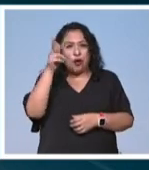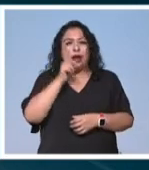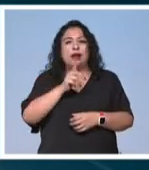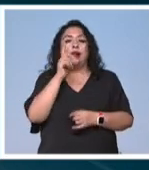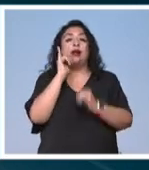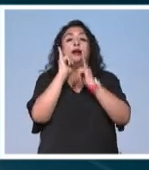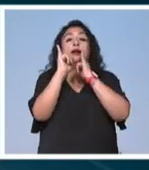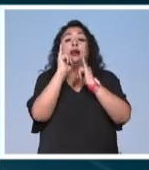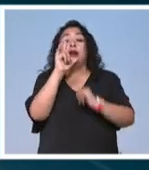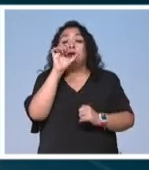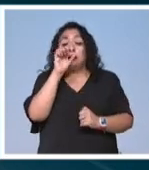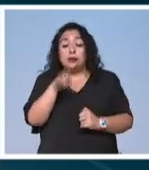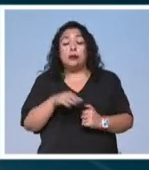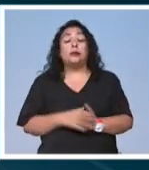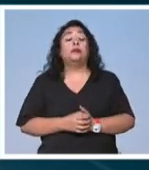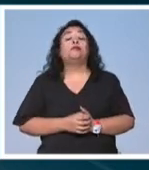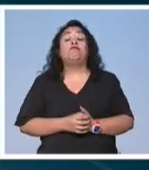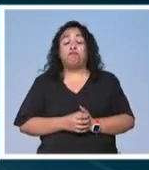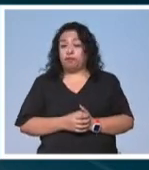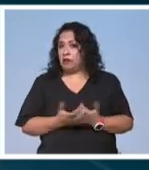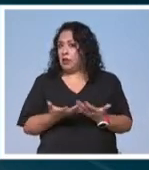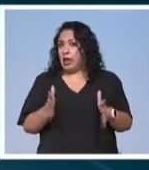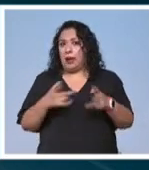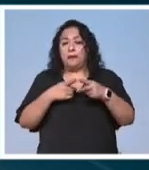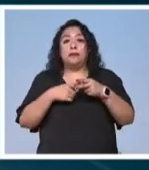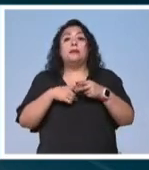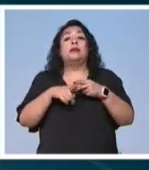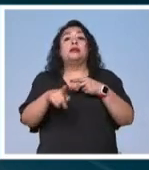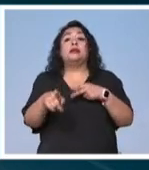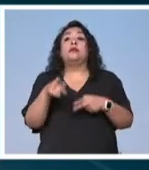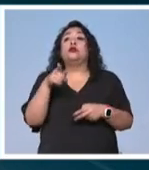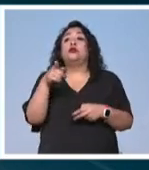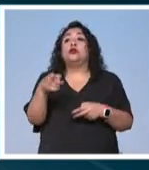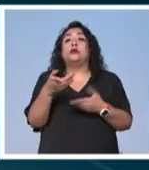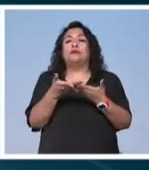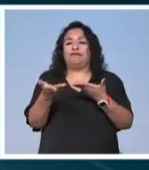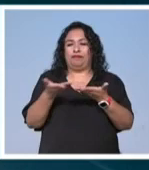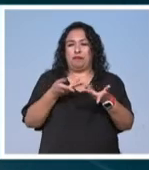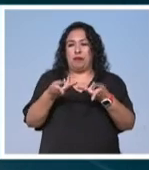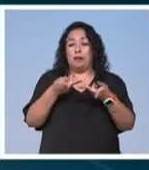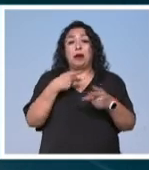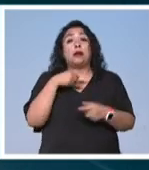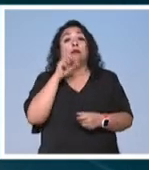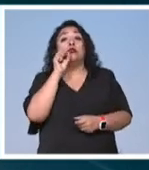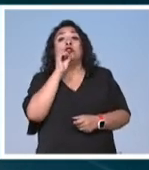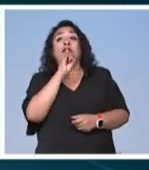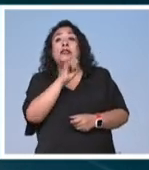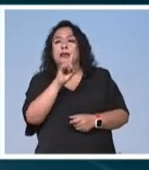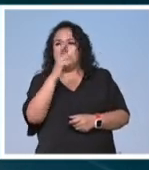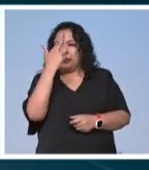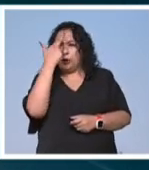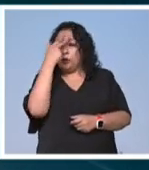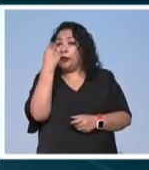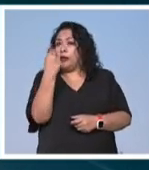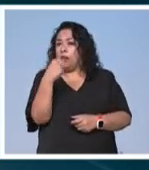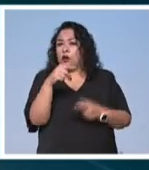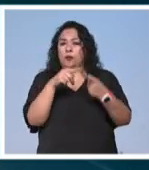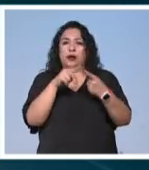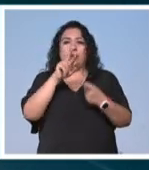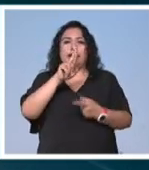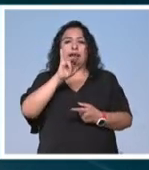Regis, en la traducción de lenguas de señas mexicanas. Y si no es preámbulo, damos paso a lo que les hemos preparado. Efectivamente, no olviden este nombre,